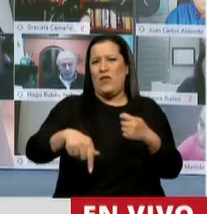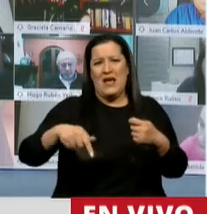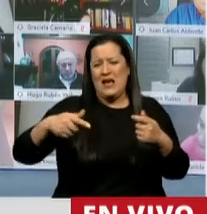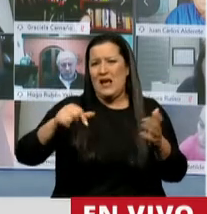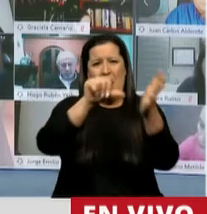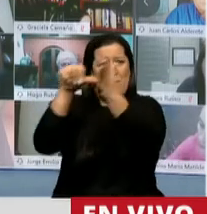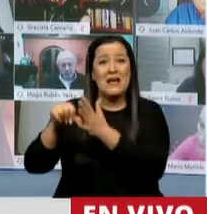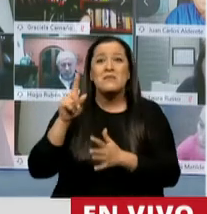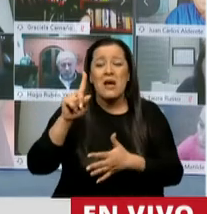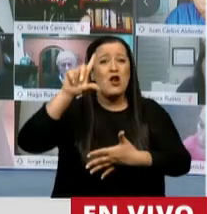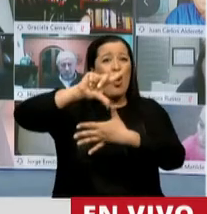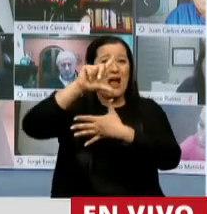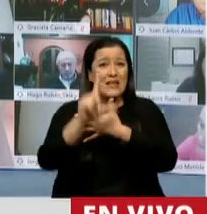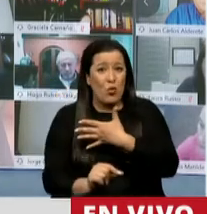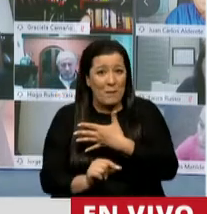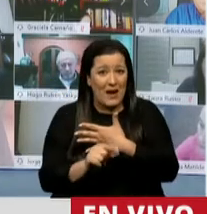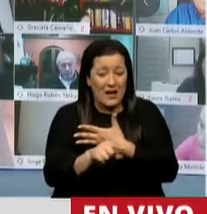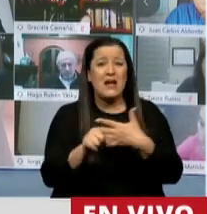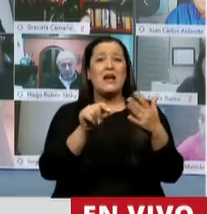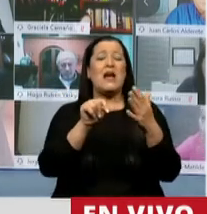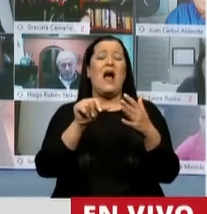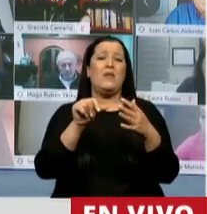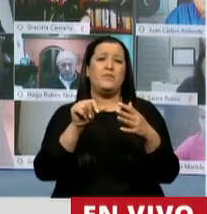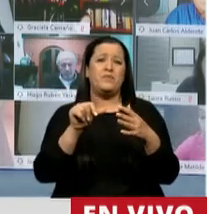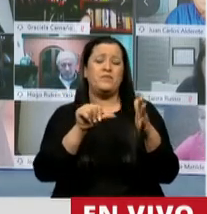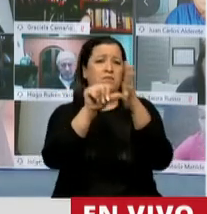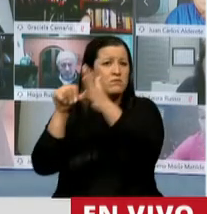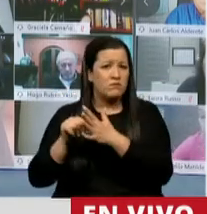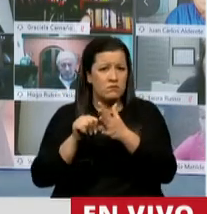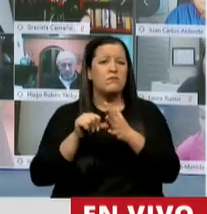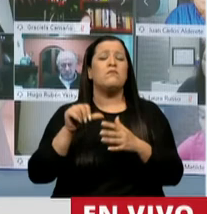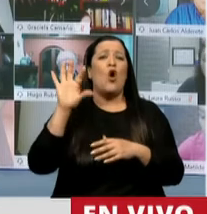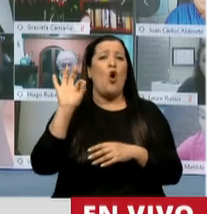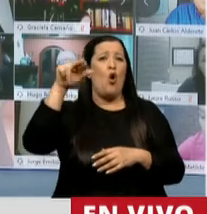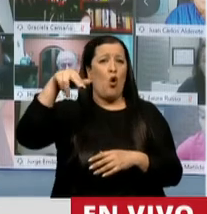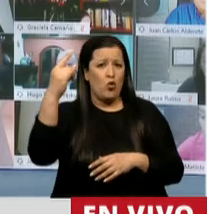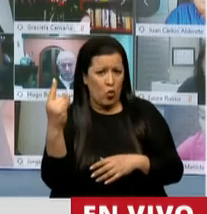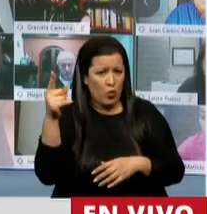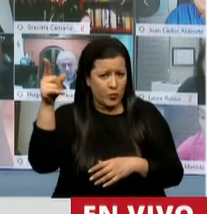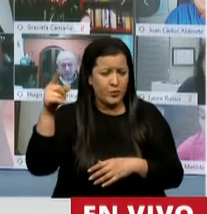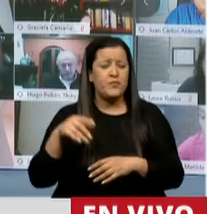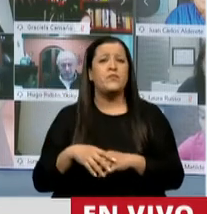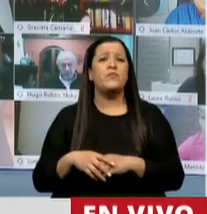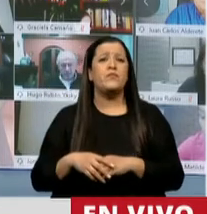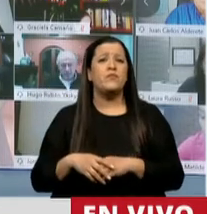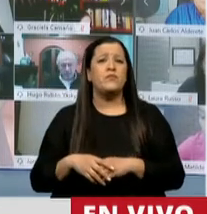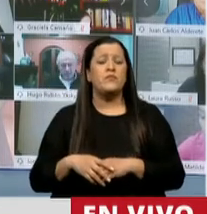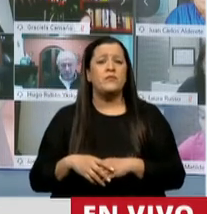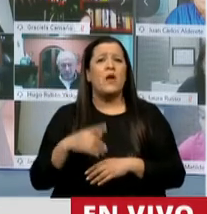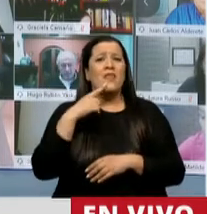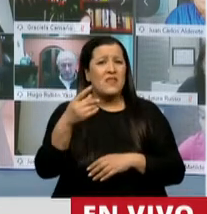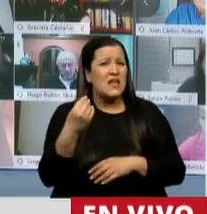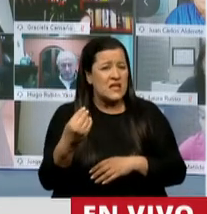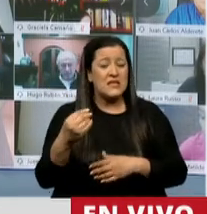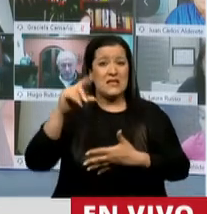pero en Latinoamérica las Naciones Unidas ha establecido que los